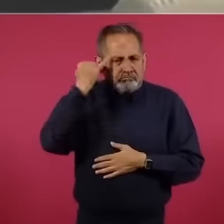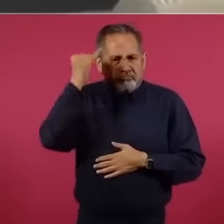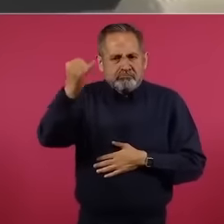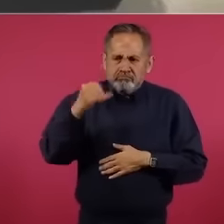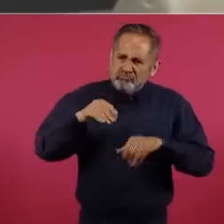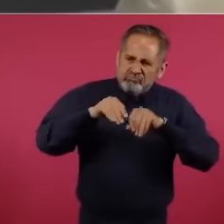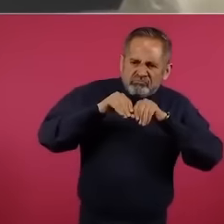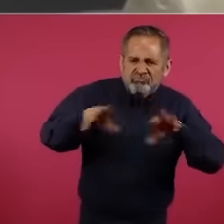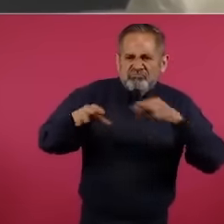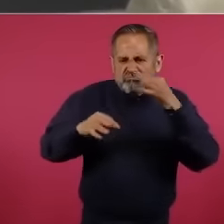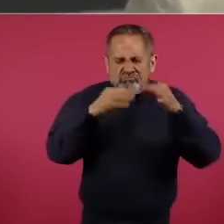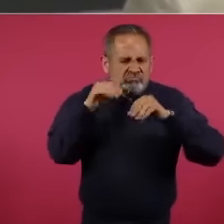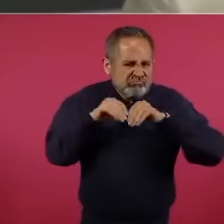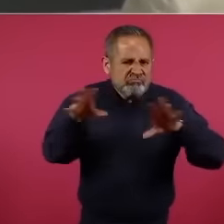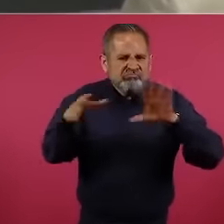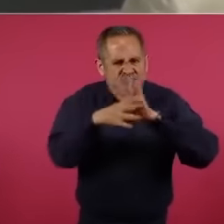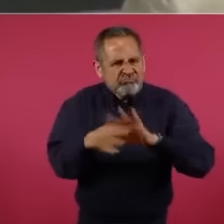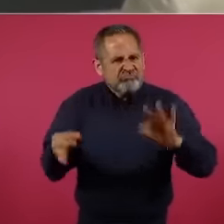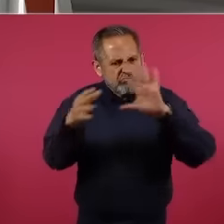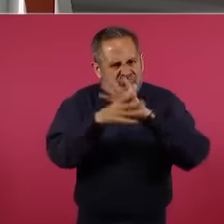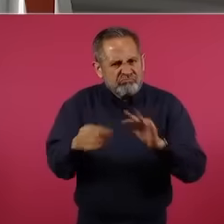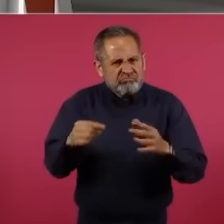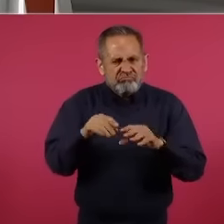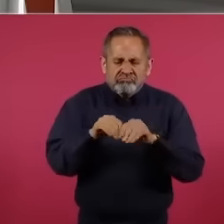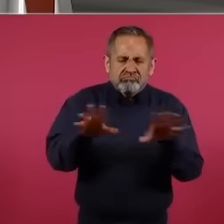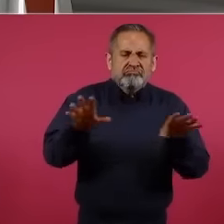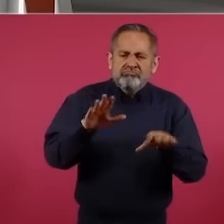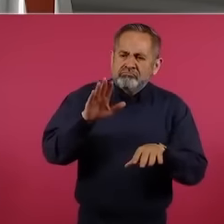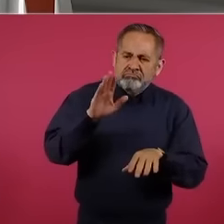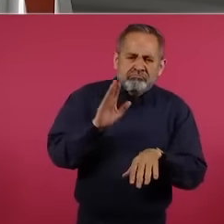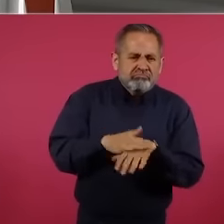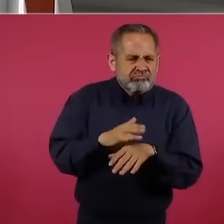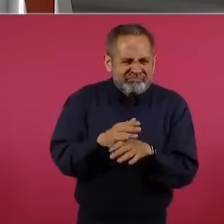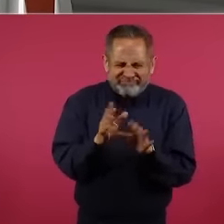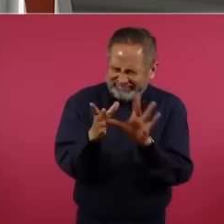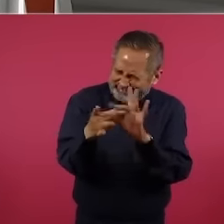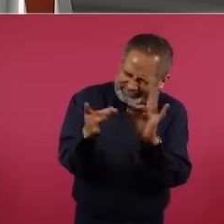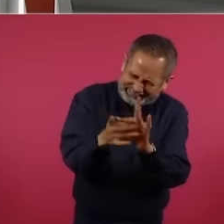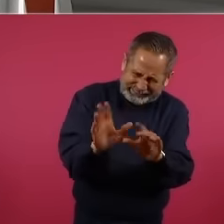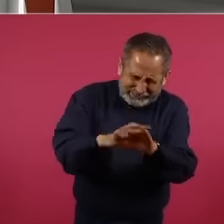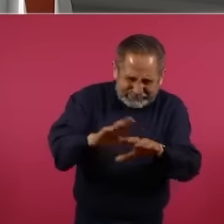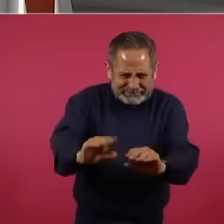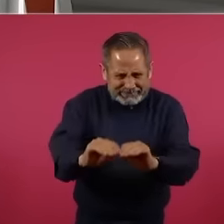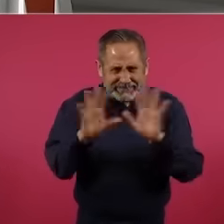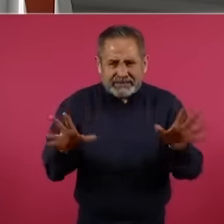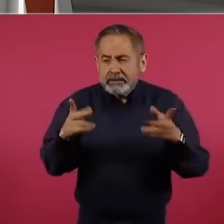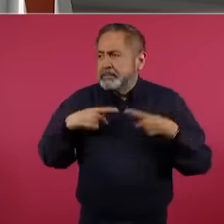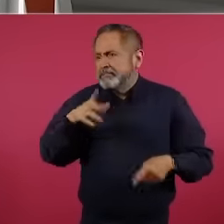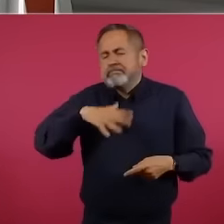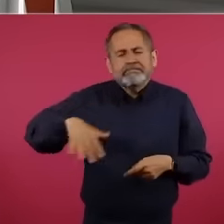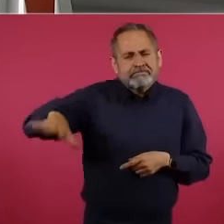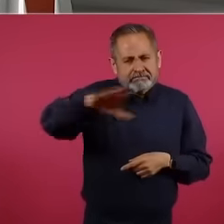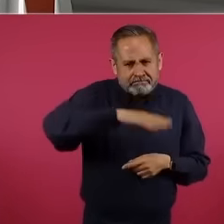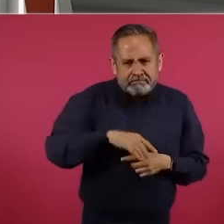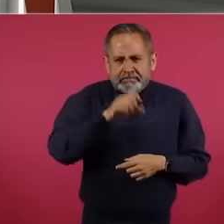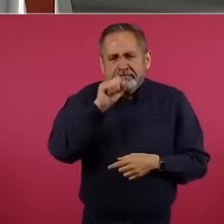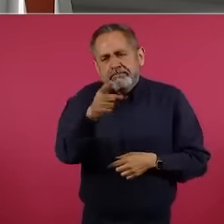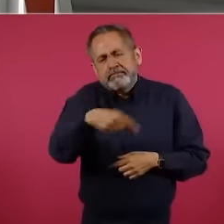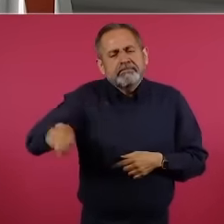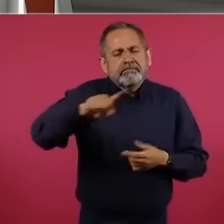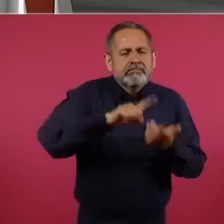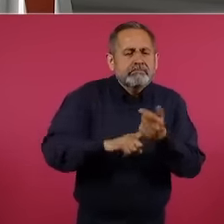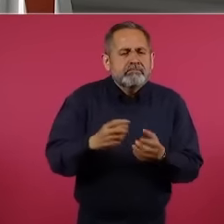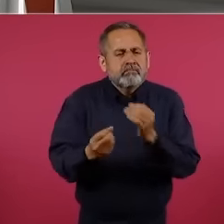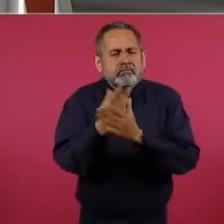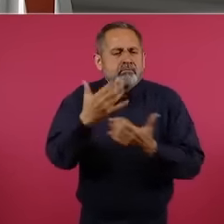que se pudieran hacer campañas un poco más explícitas, tanto para la población en general y también para estas jóvenes, para